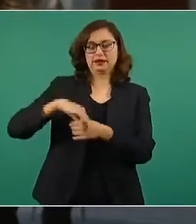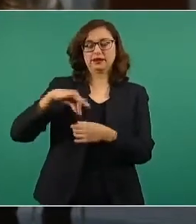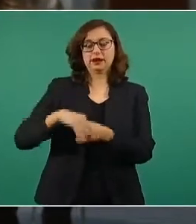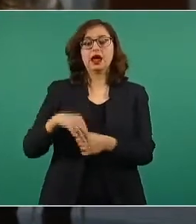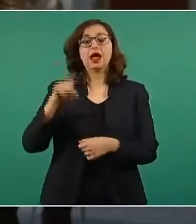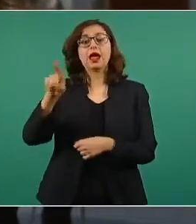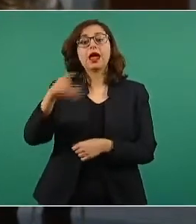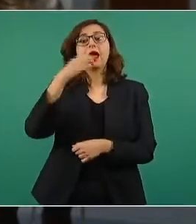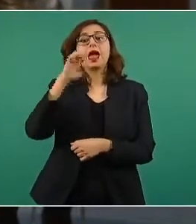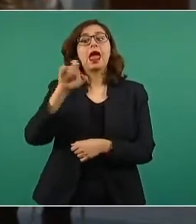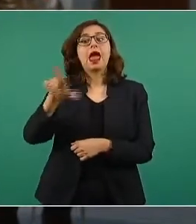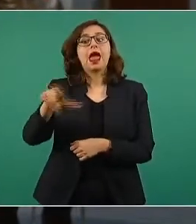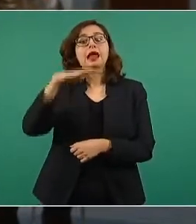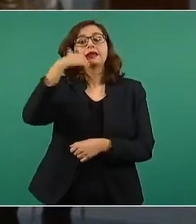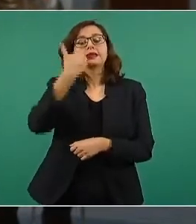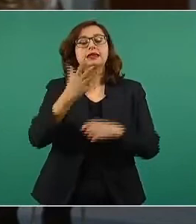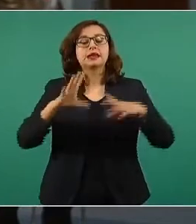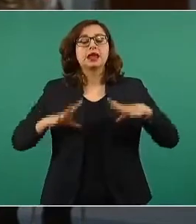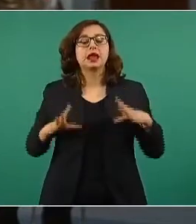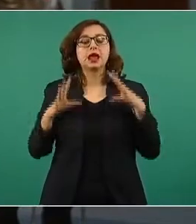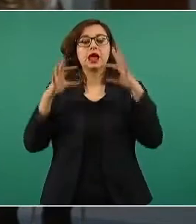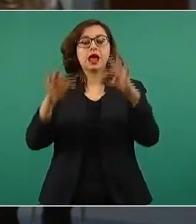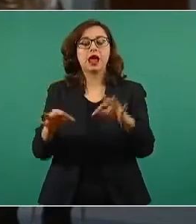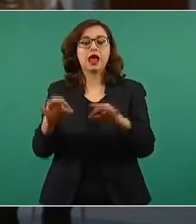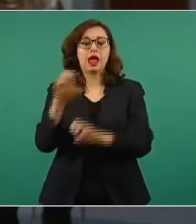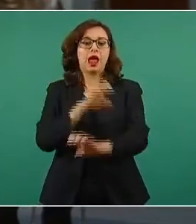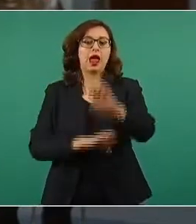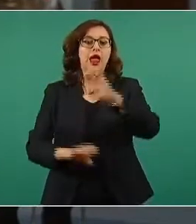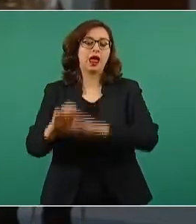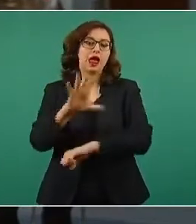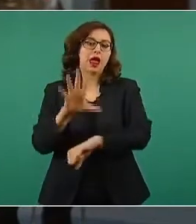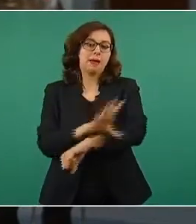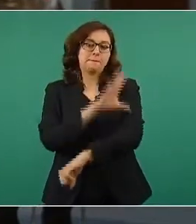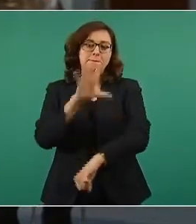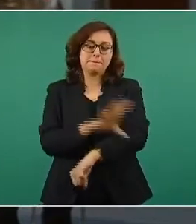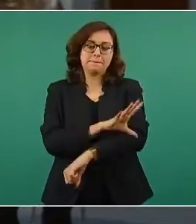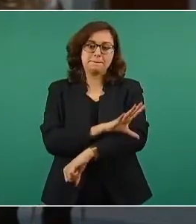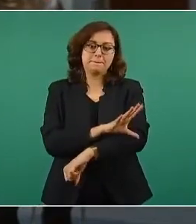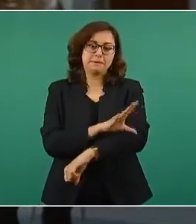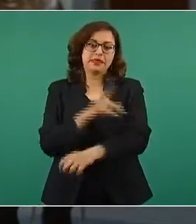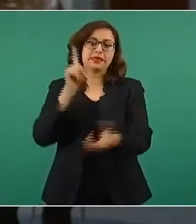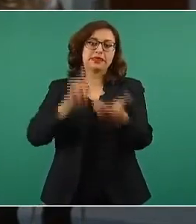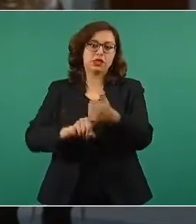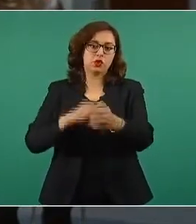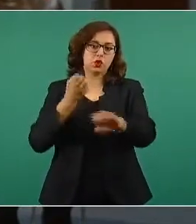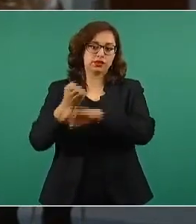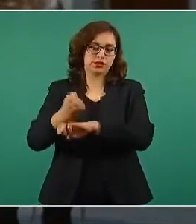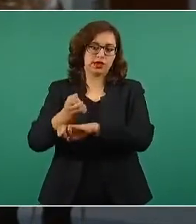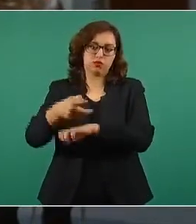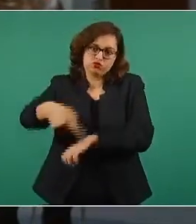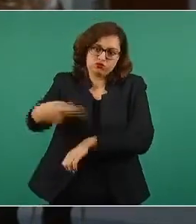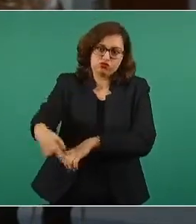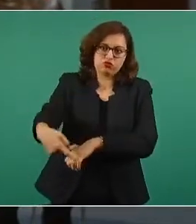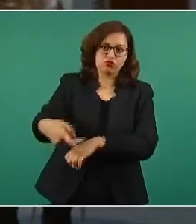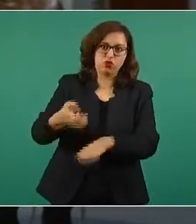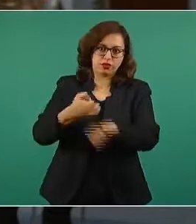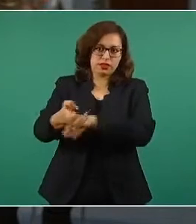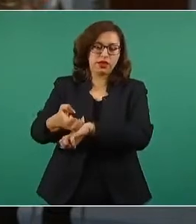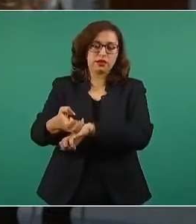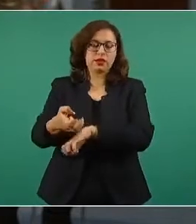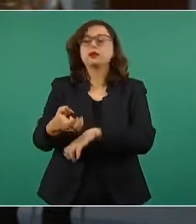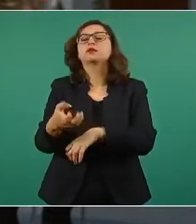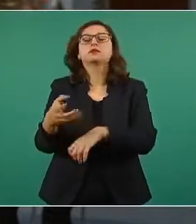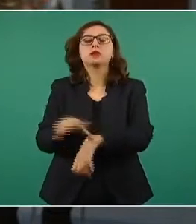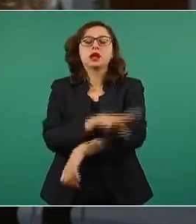de energía estatal. Entonces, esta empresa se